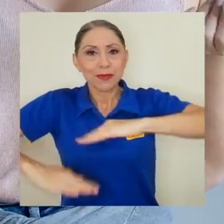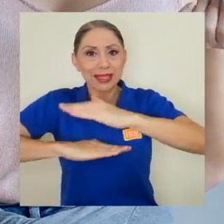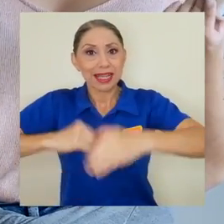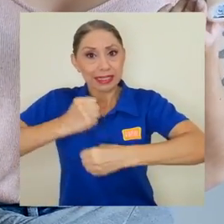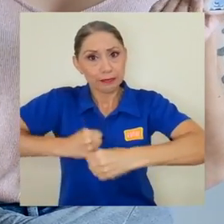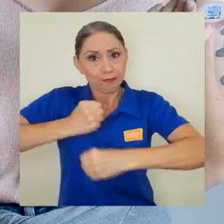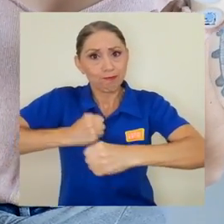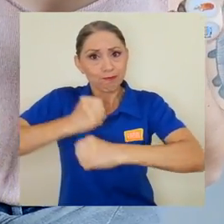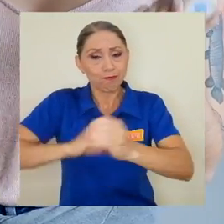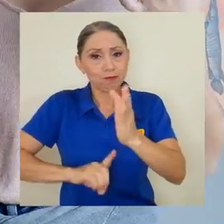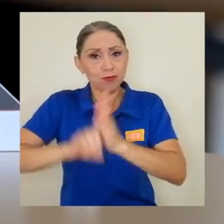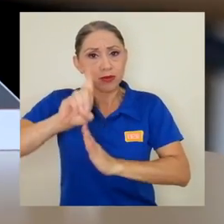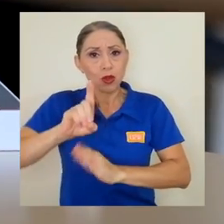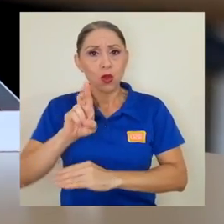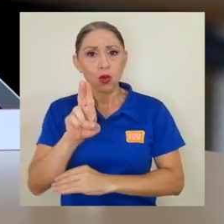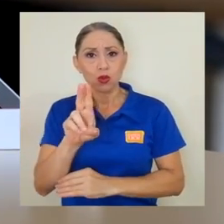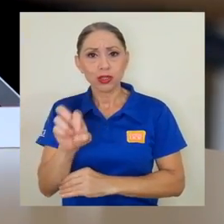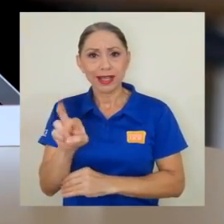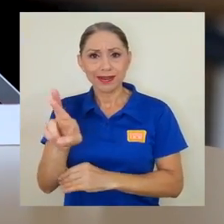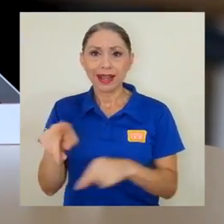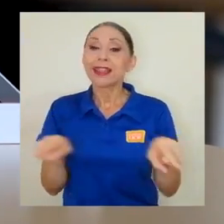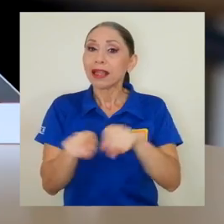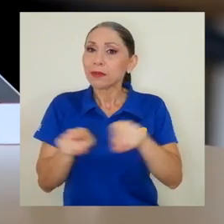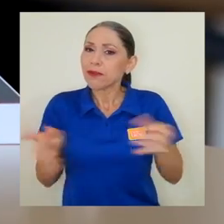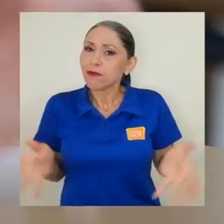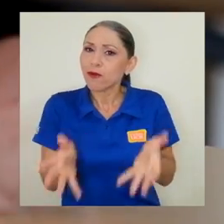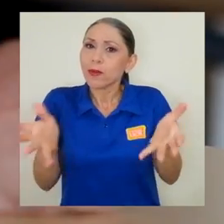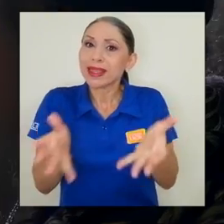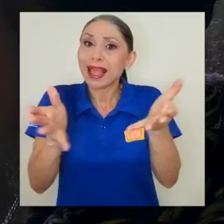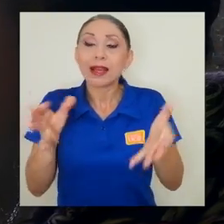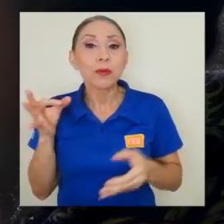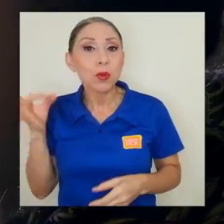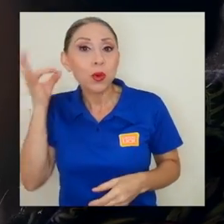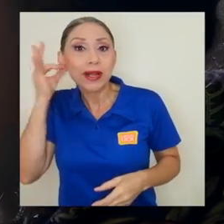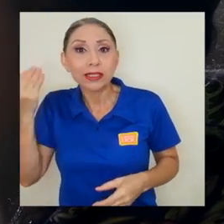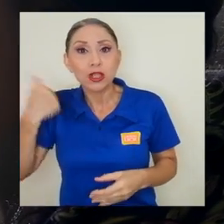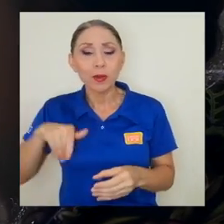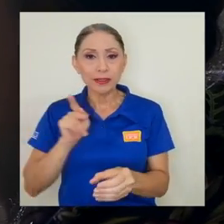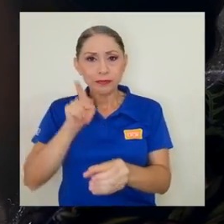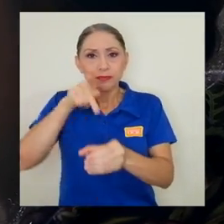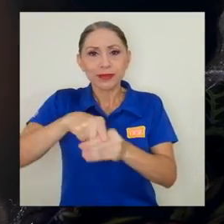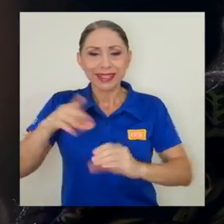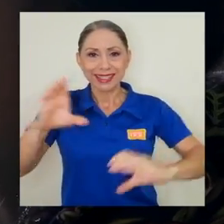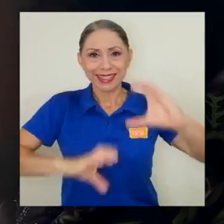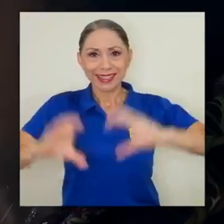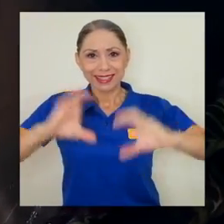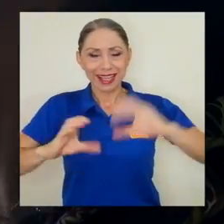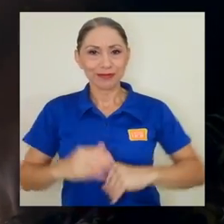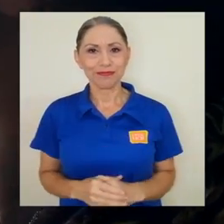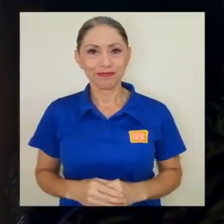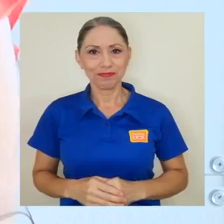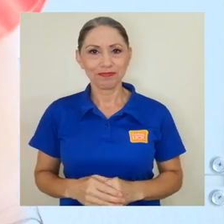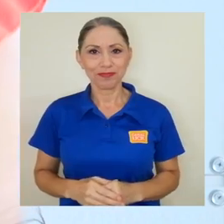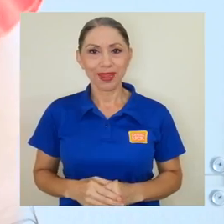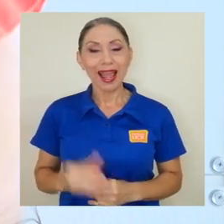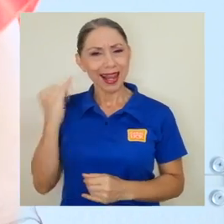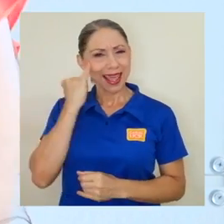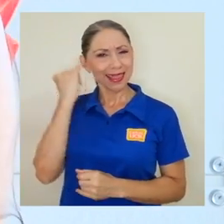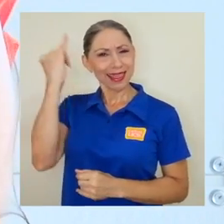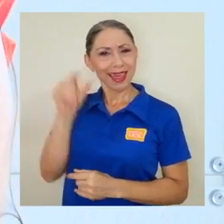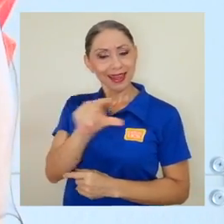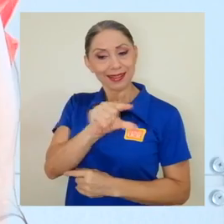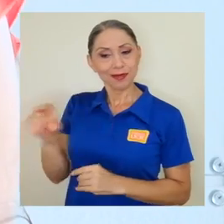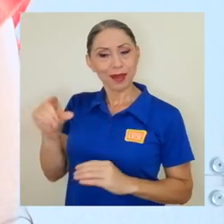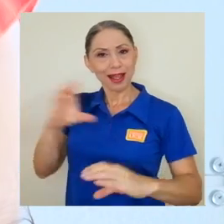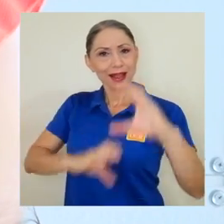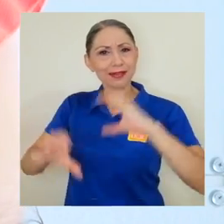desarrollan en la UCR, así como fomentar más la participación, tanto de mujeres como de hombres, en la ciencia. La idea de la